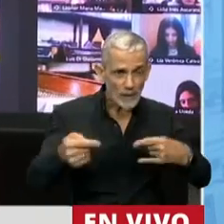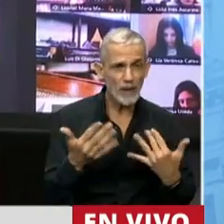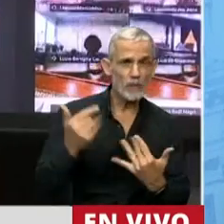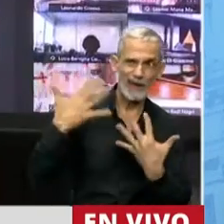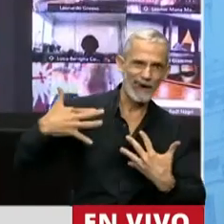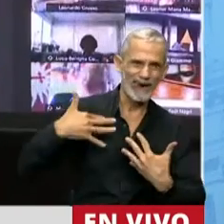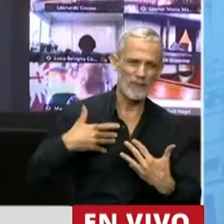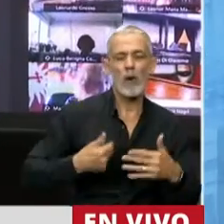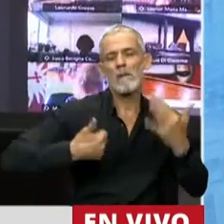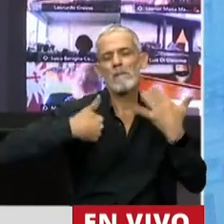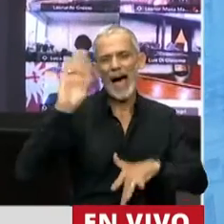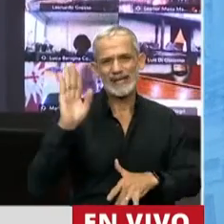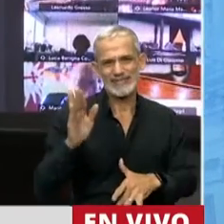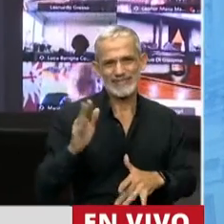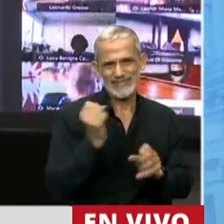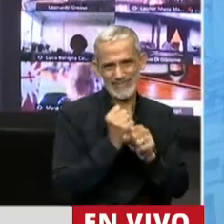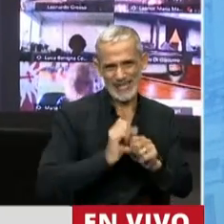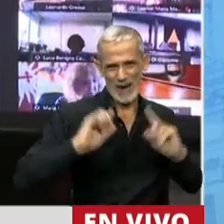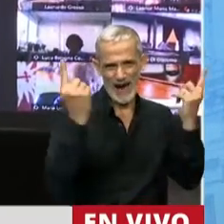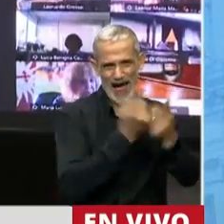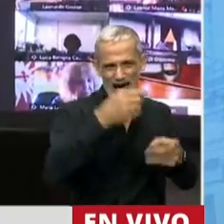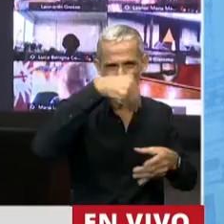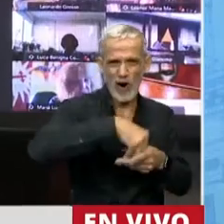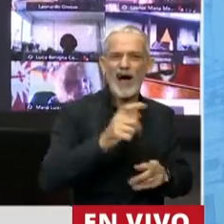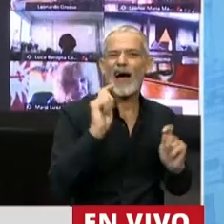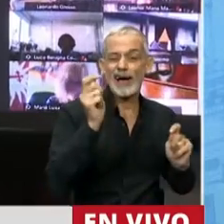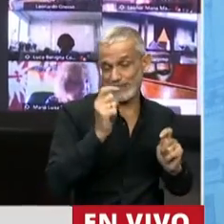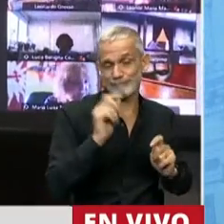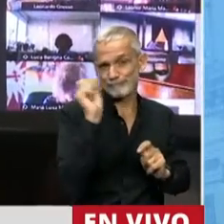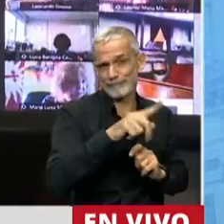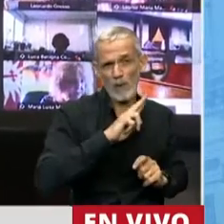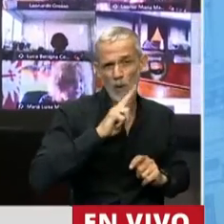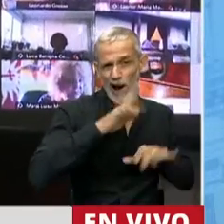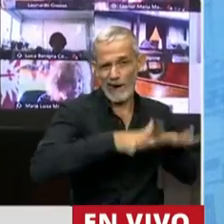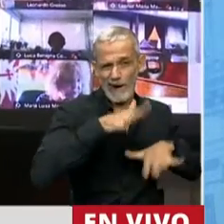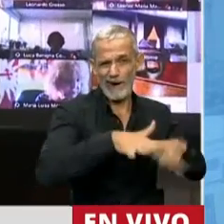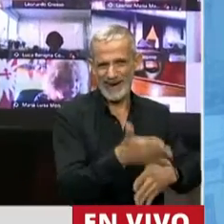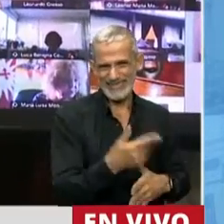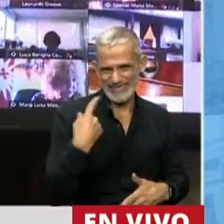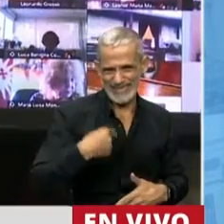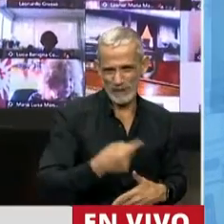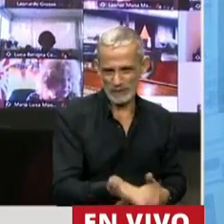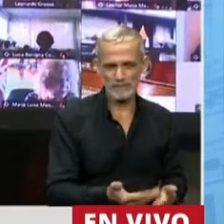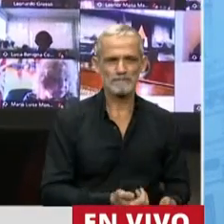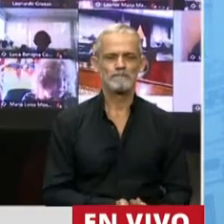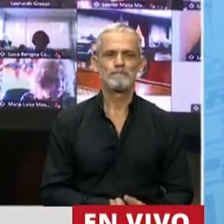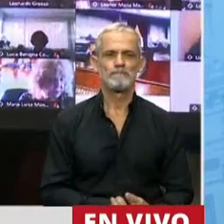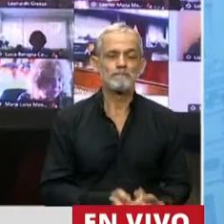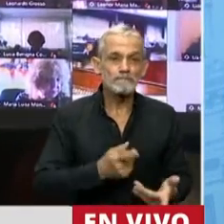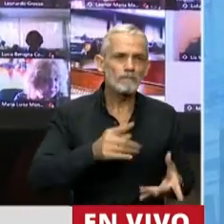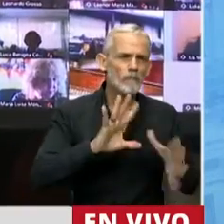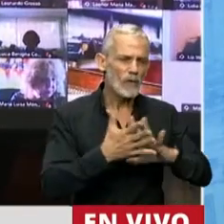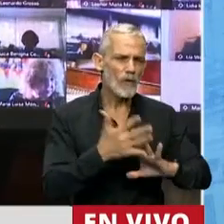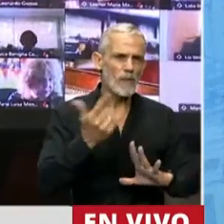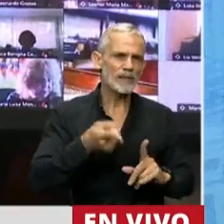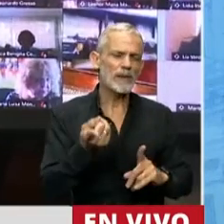pero que habitualmente en el ámbito del trabajo es casi un patrimonio de las mujeres. Y de alguna